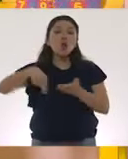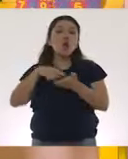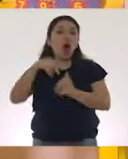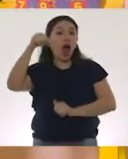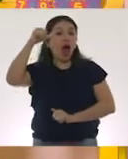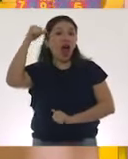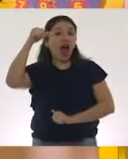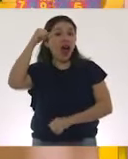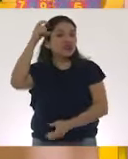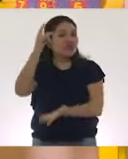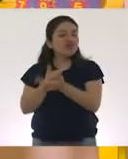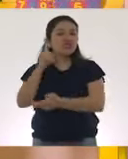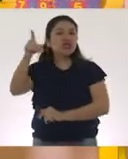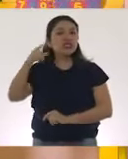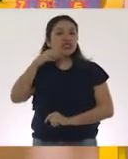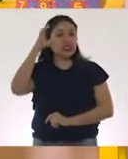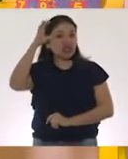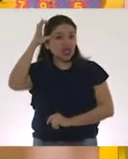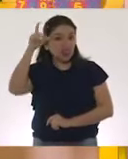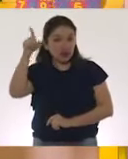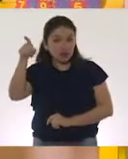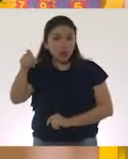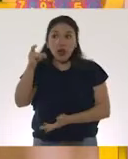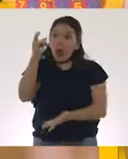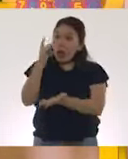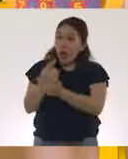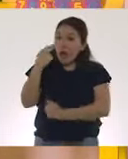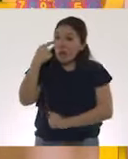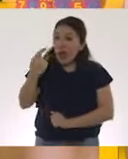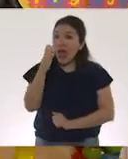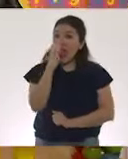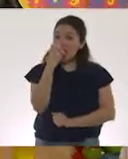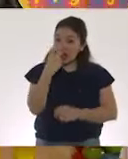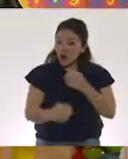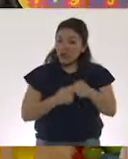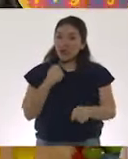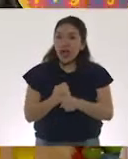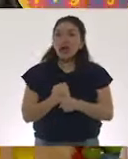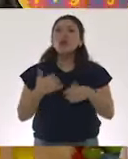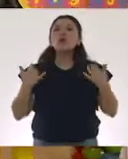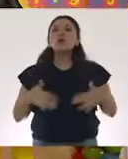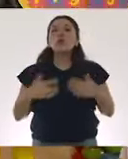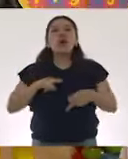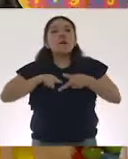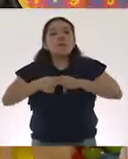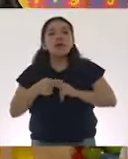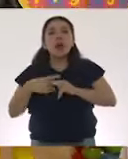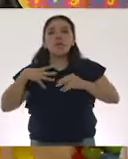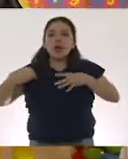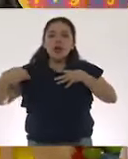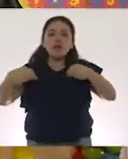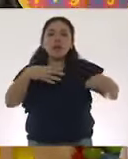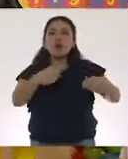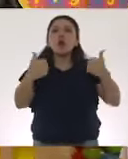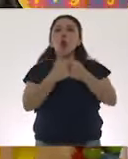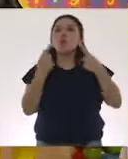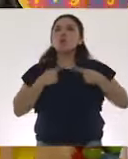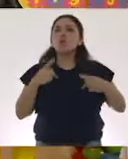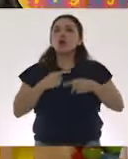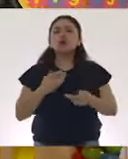específicamente en China. A partir de que se detectó en enero de este año, comenzó a viajar junto con las personas